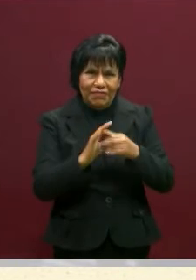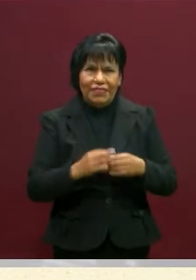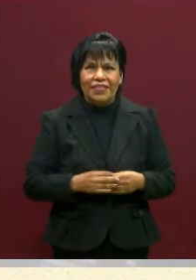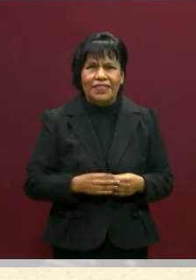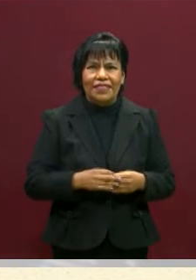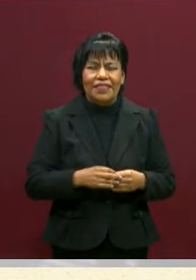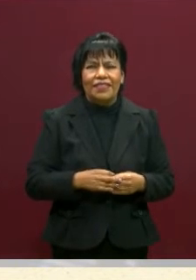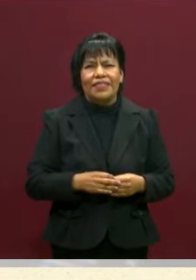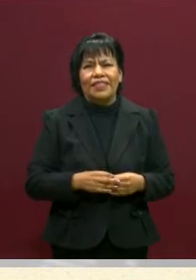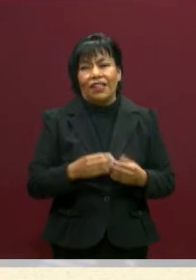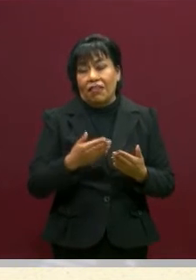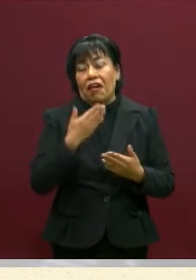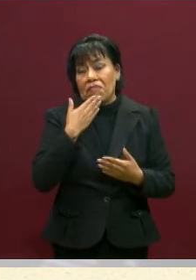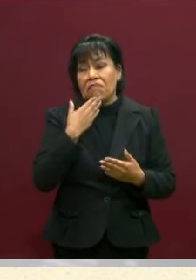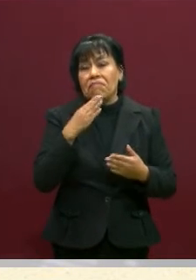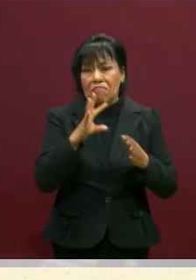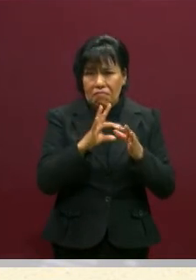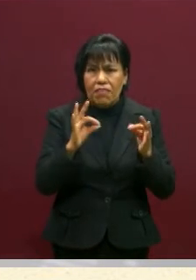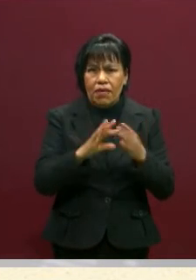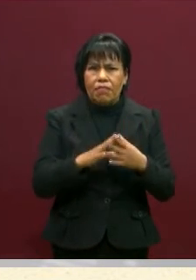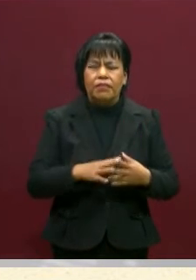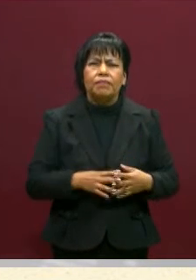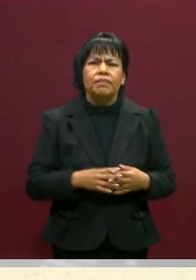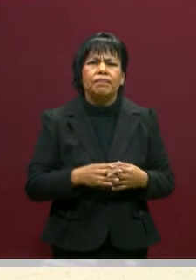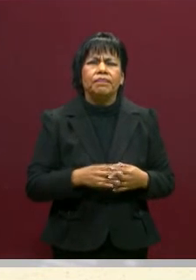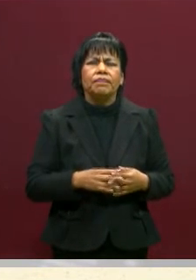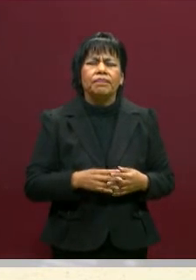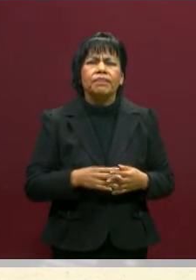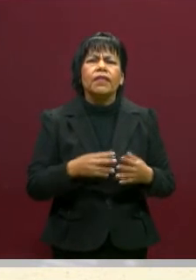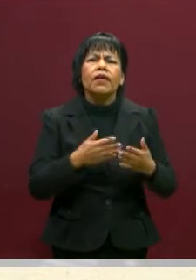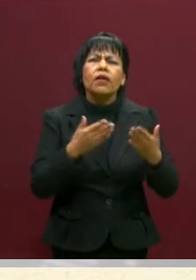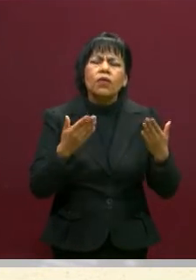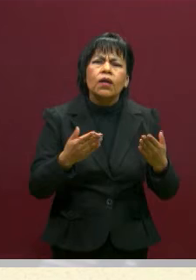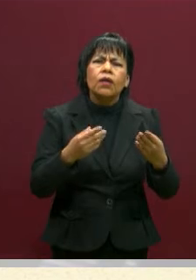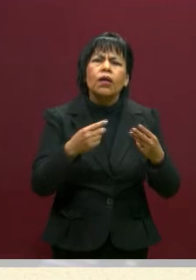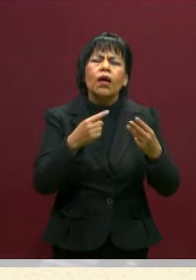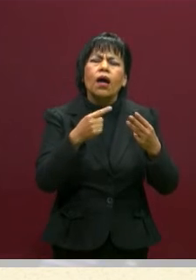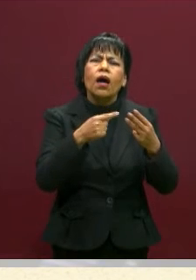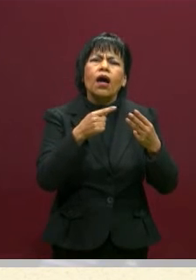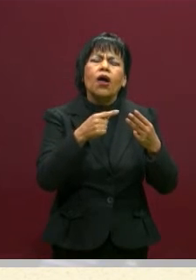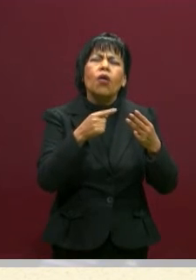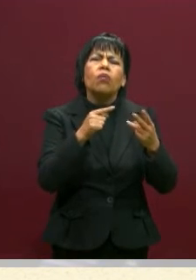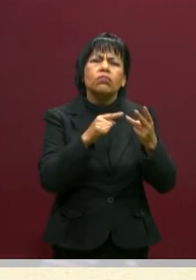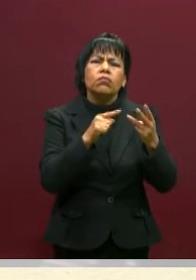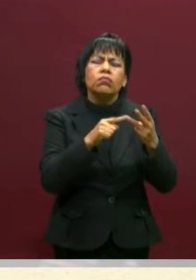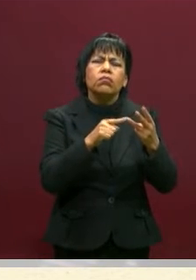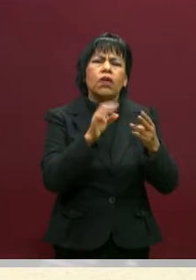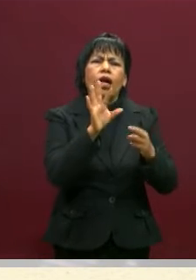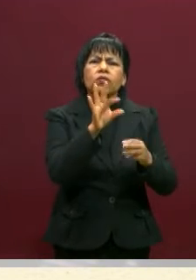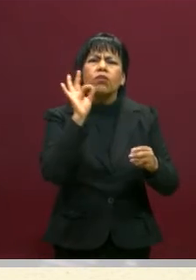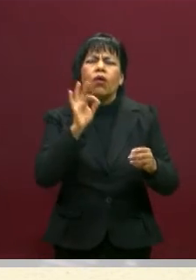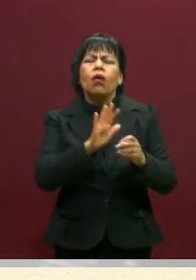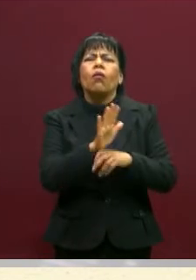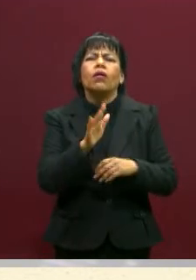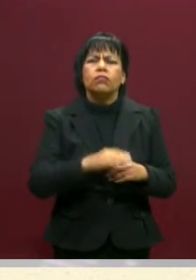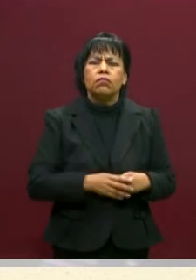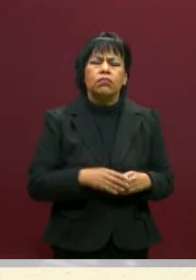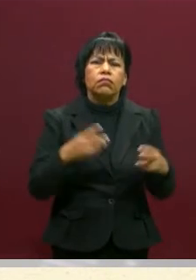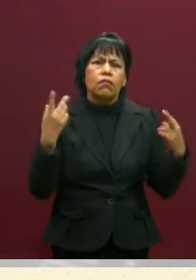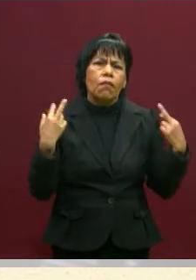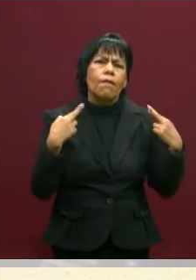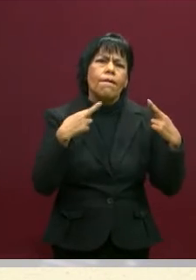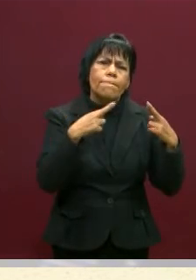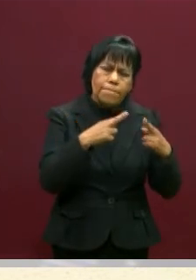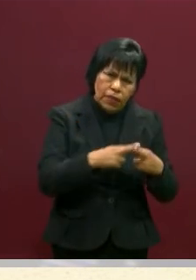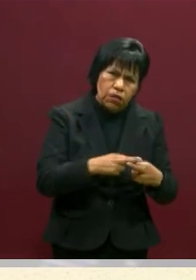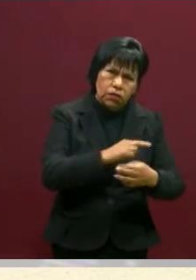muy, muy bien explicada, tendríamos esta tercera opción que es justamente que los maestros sean